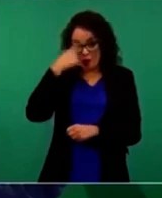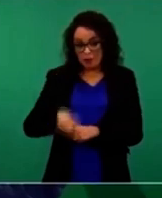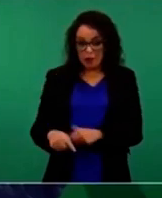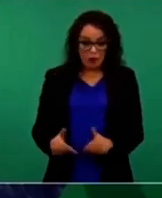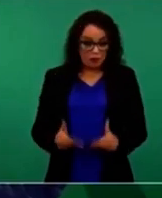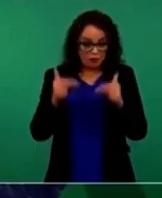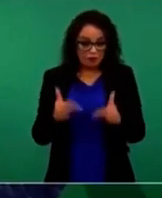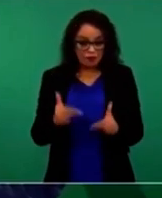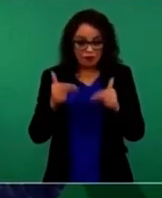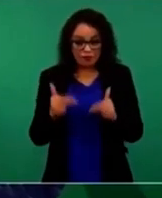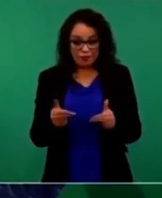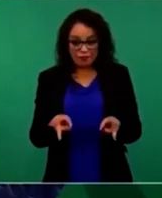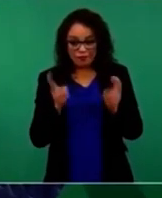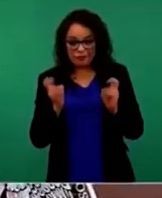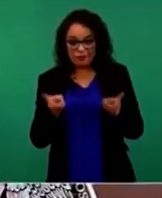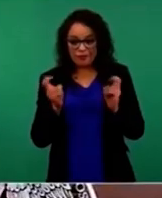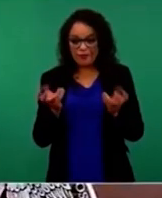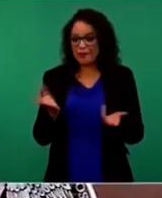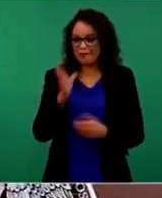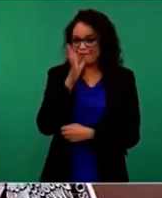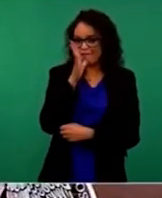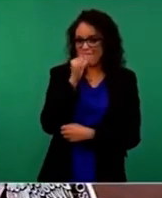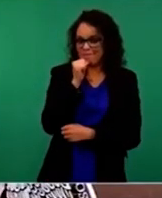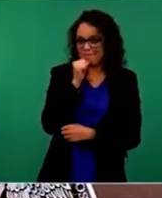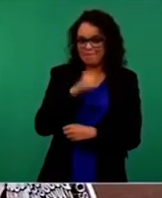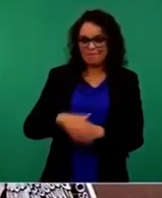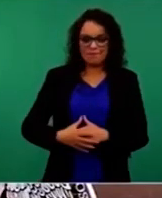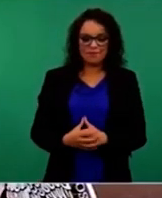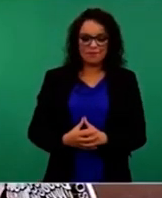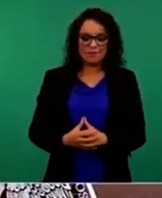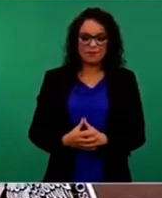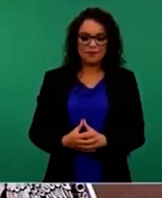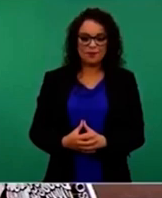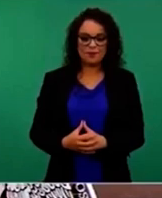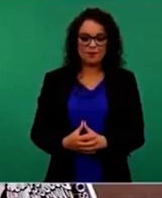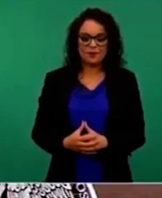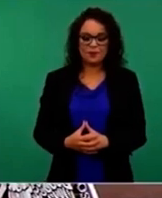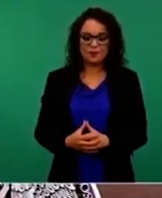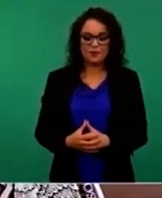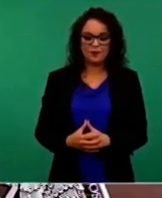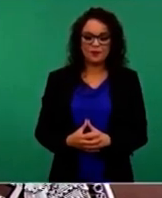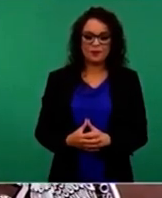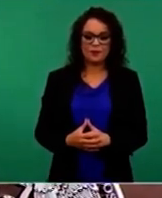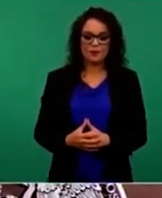negocios, de modo que